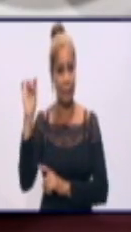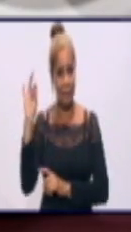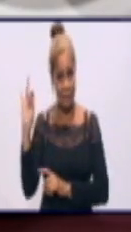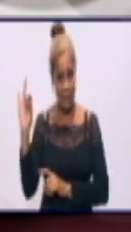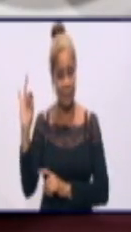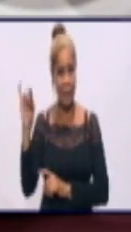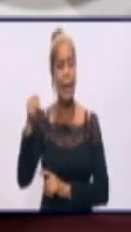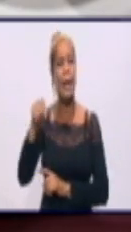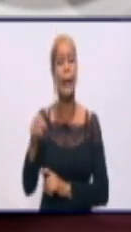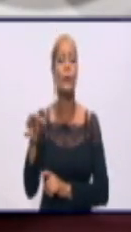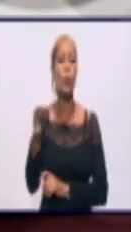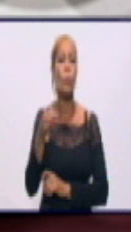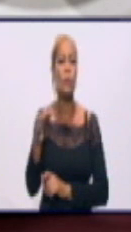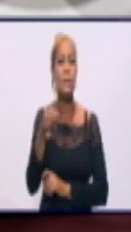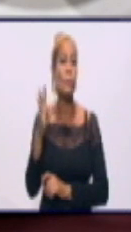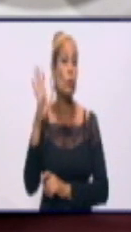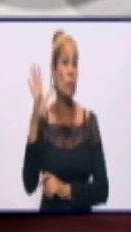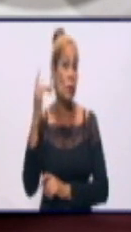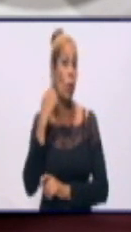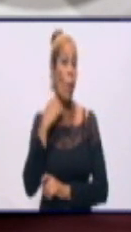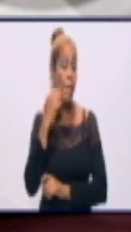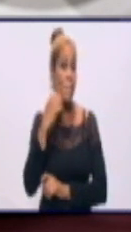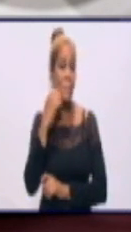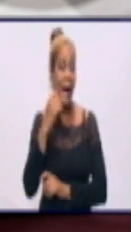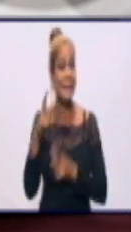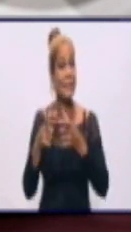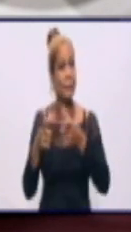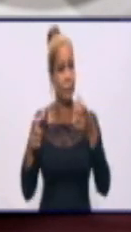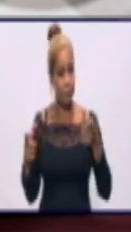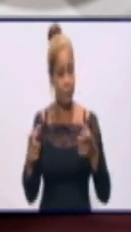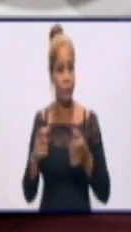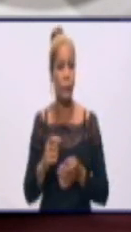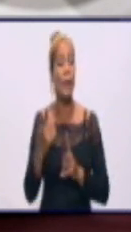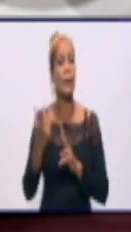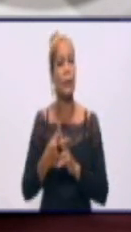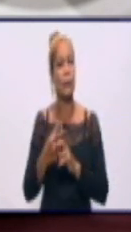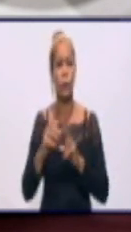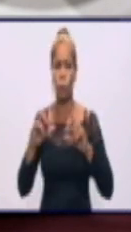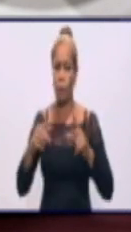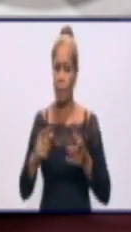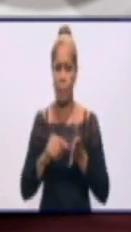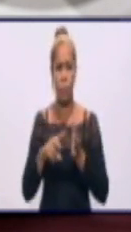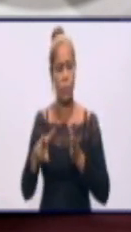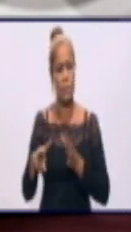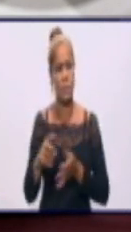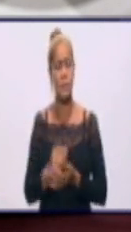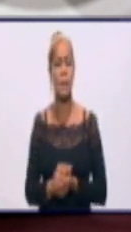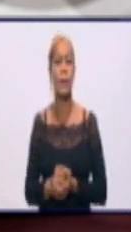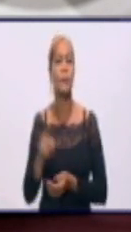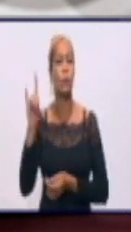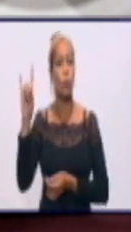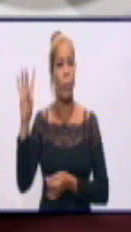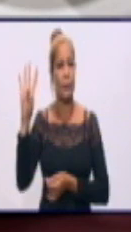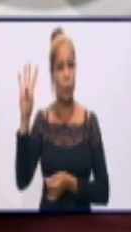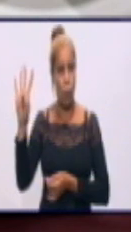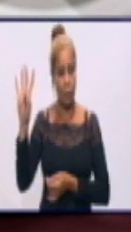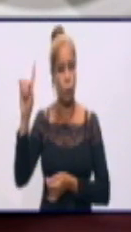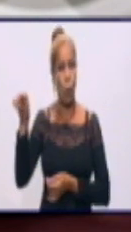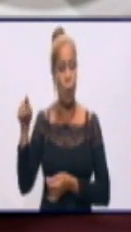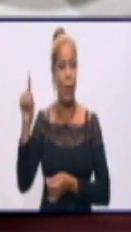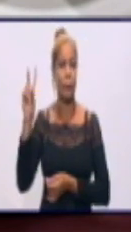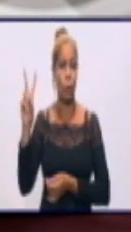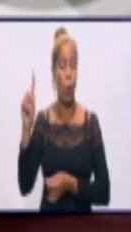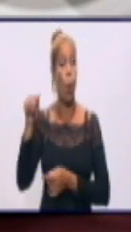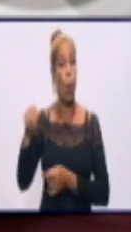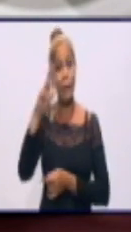los cinco municipios con las tasas más elevadas. Y repito, la tasa de la provincia está en 94,2. Hoy tenemos ingresado en los